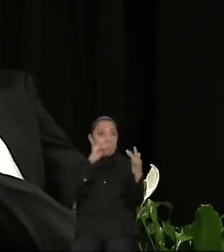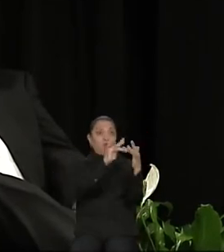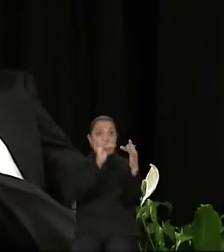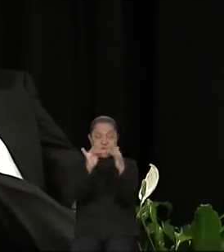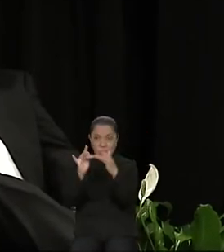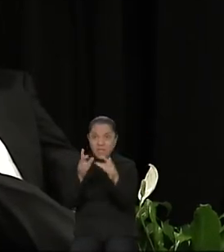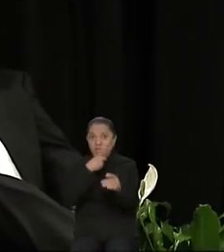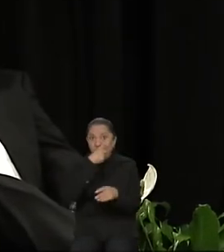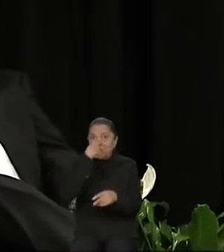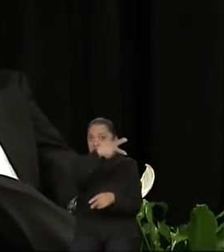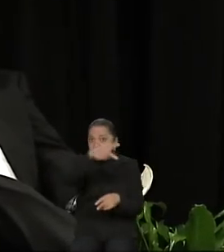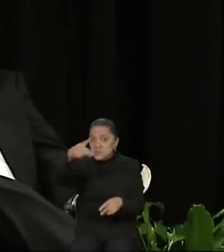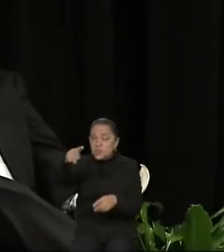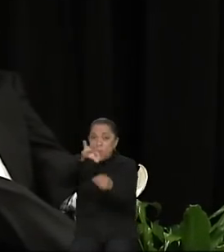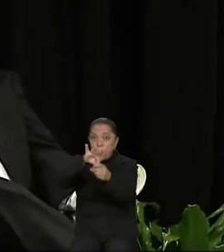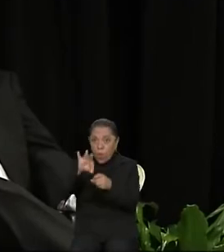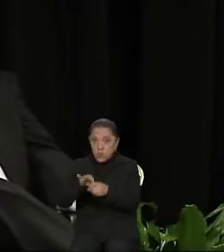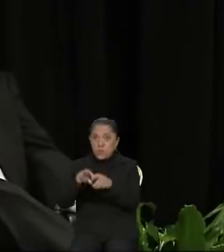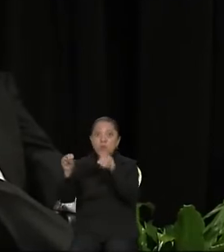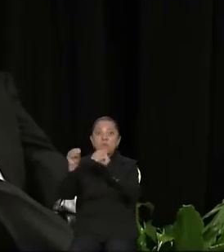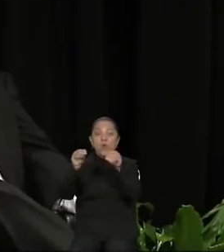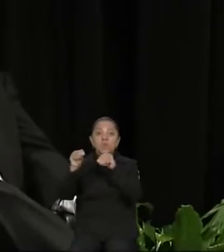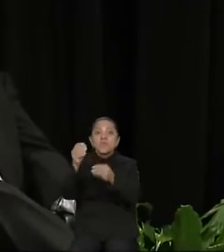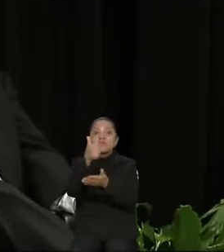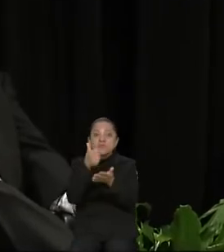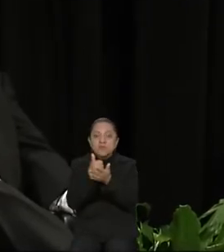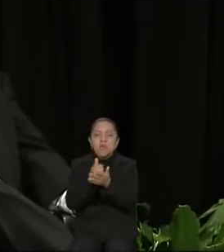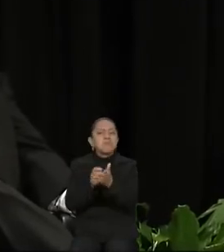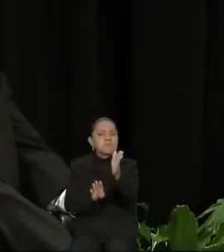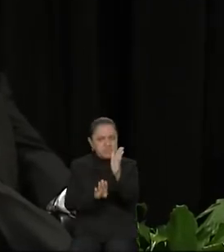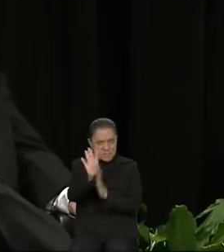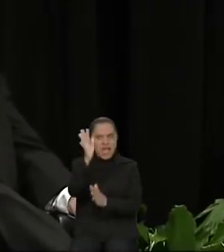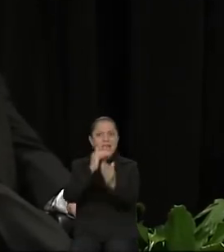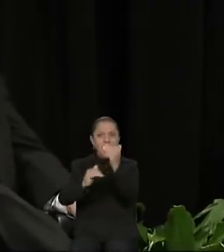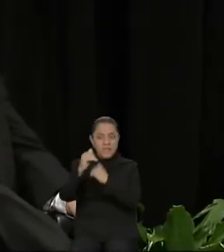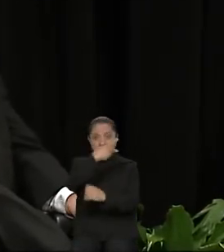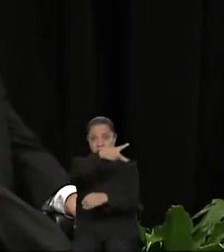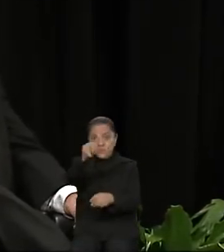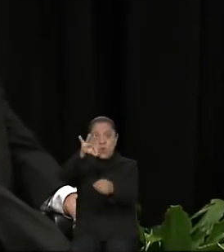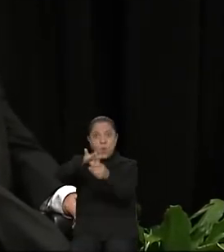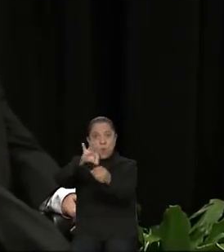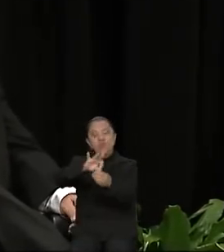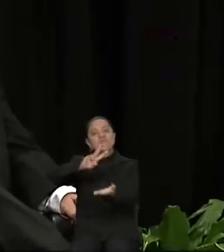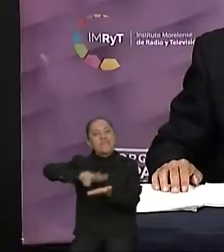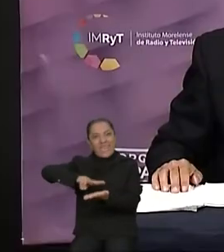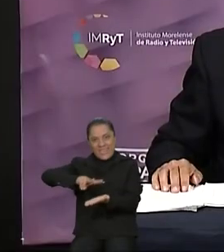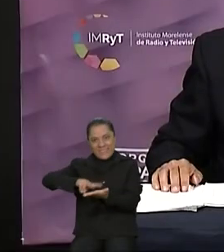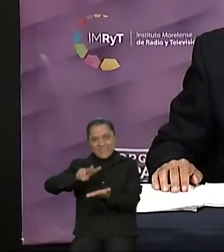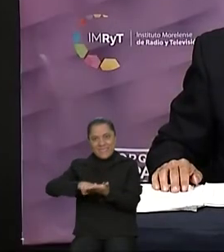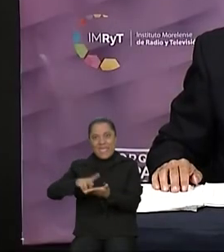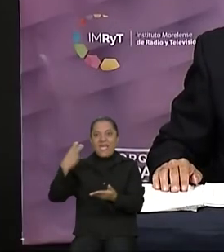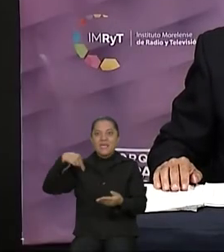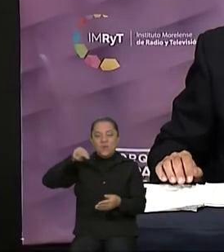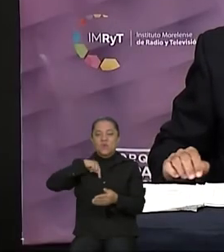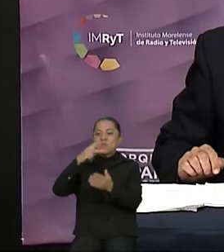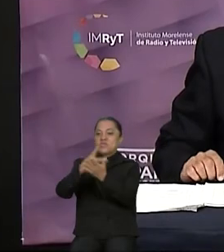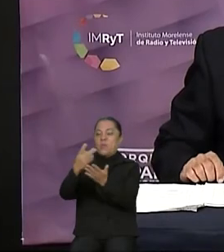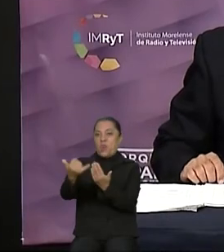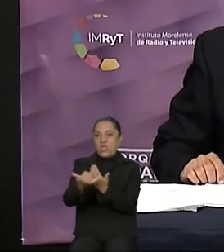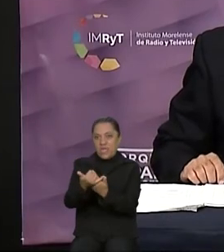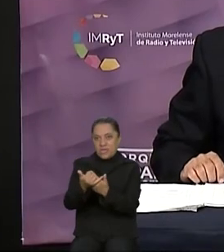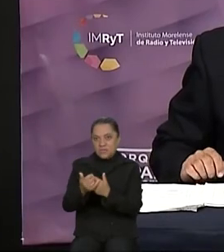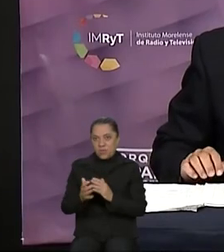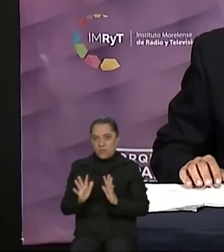Movimiento Ciudadano va a salir adelante. Su voto es garantía con nuestro proyecto. Gracias, candidata ha